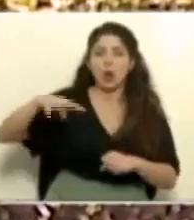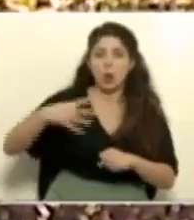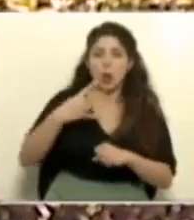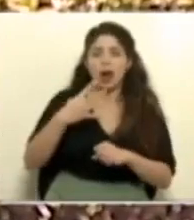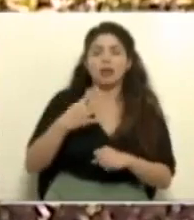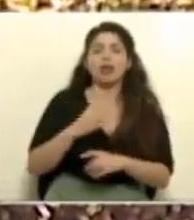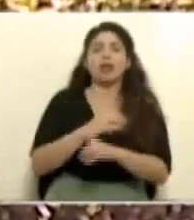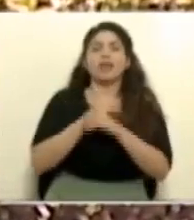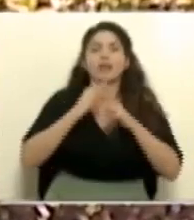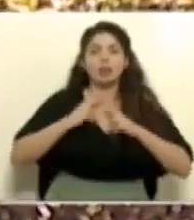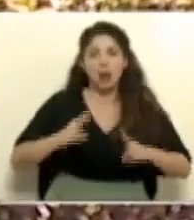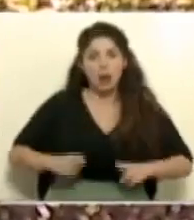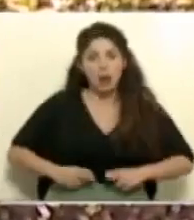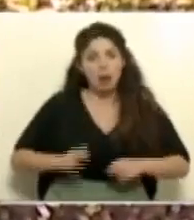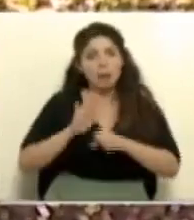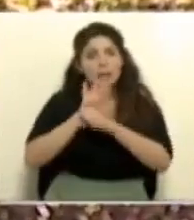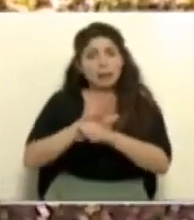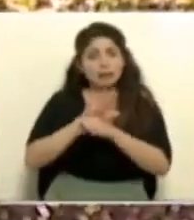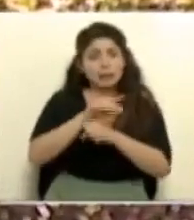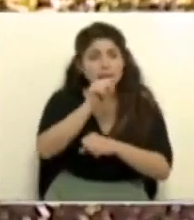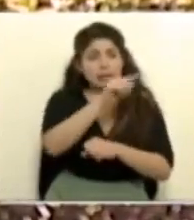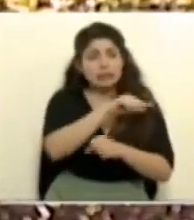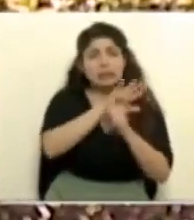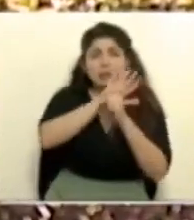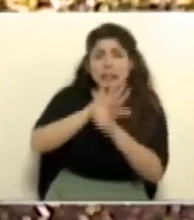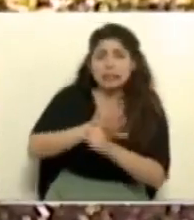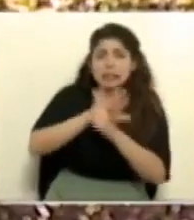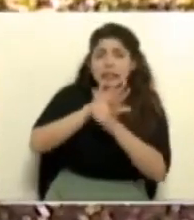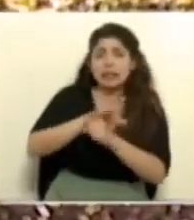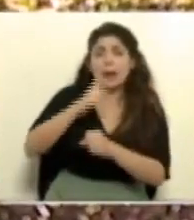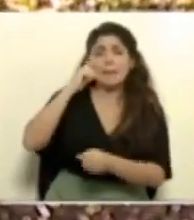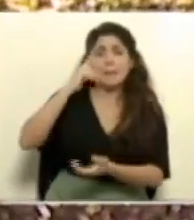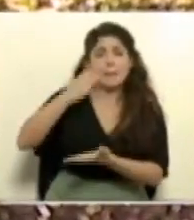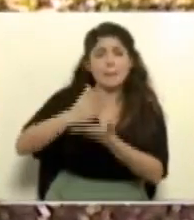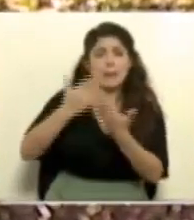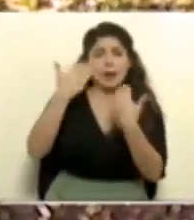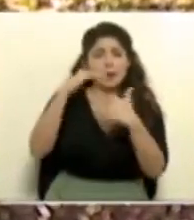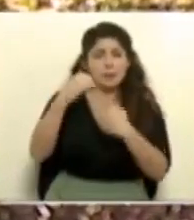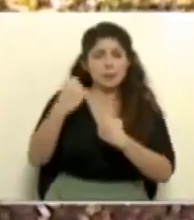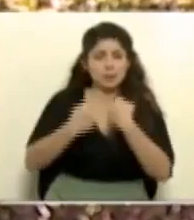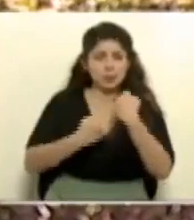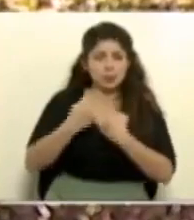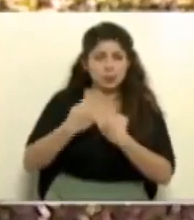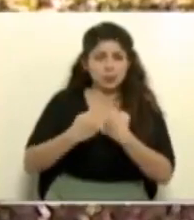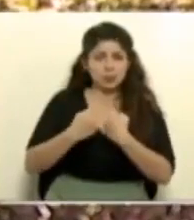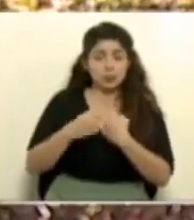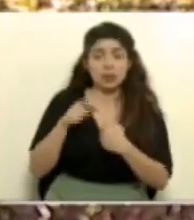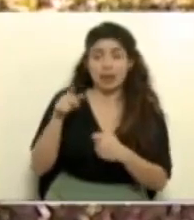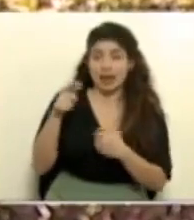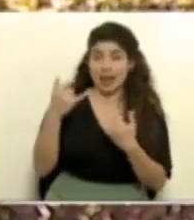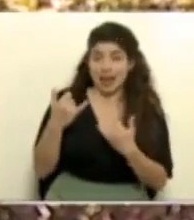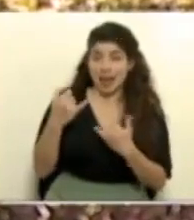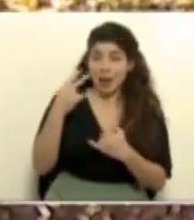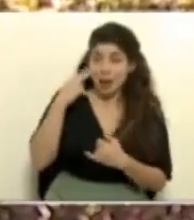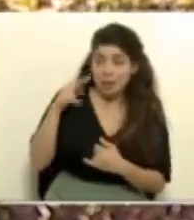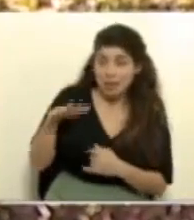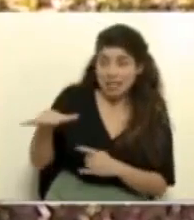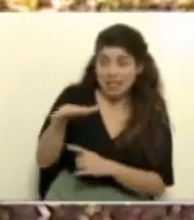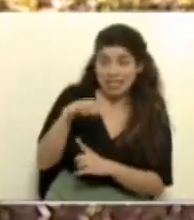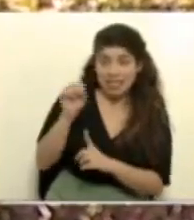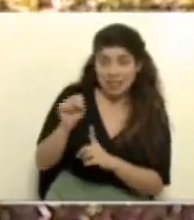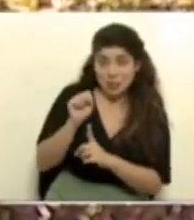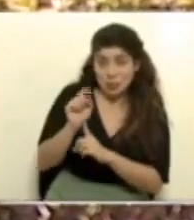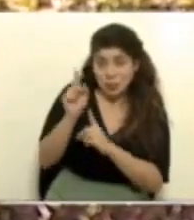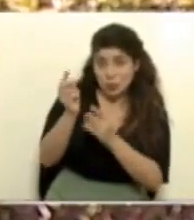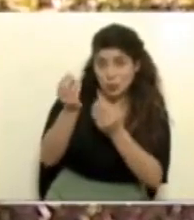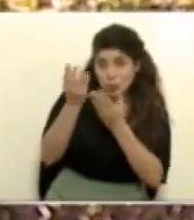presionando. En fin, hay un movimiento muy fuerte para que cese la restricción. En el entorno que usted presenta, señor ministro, esta tarde,